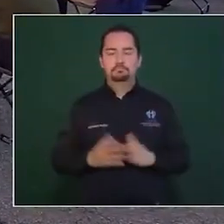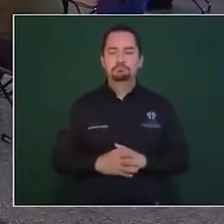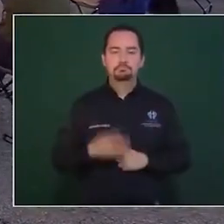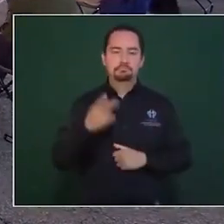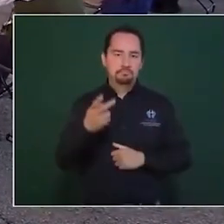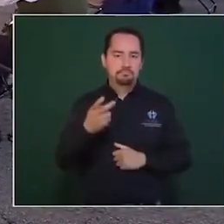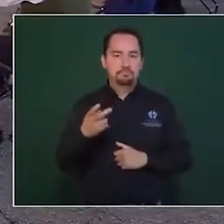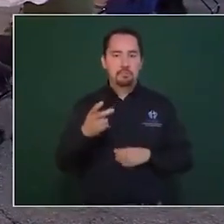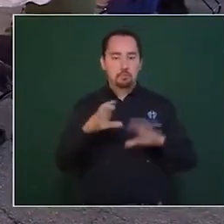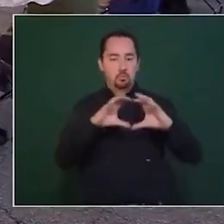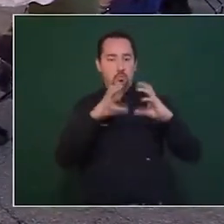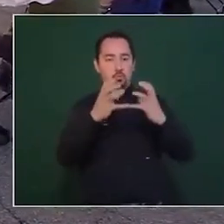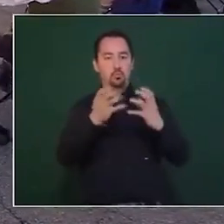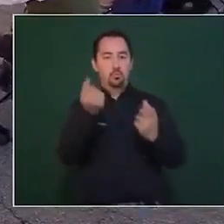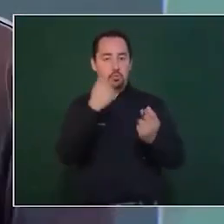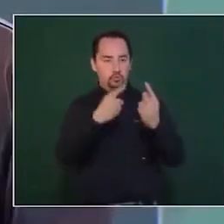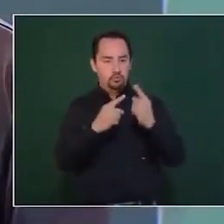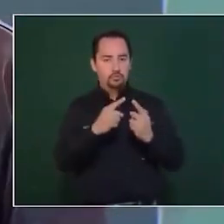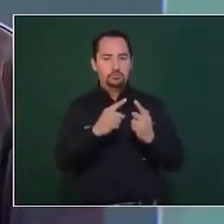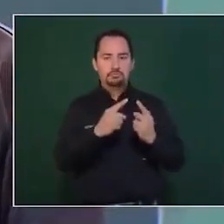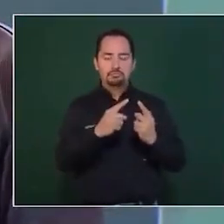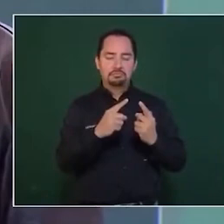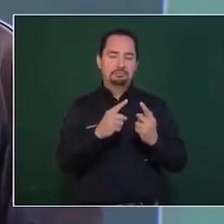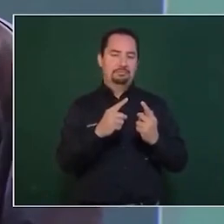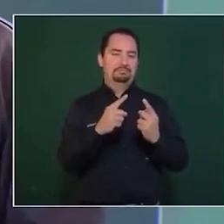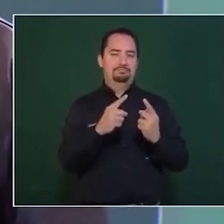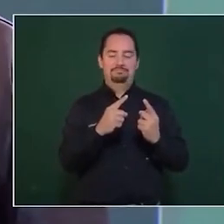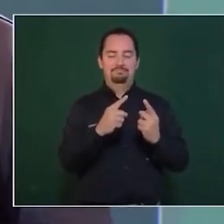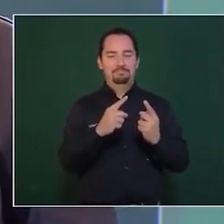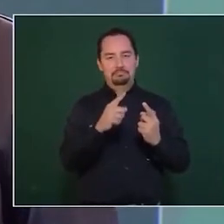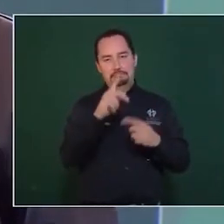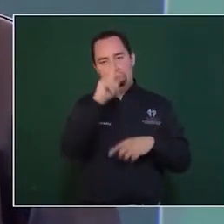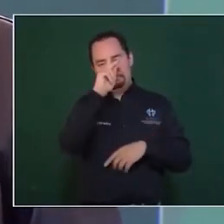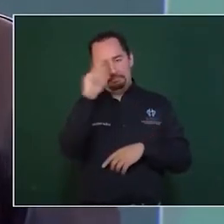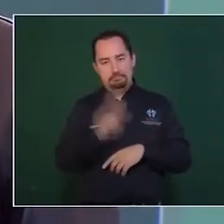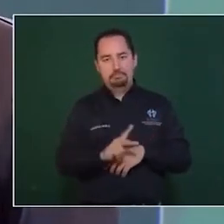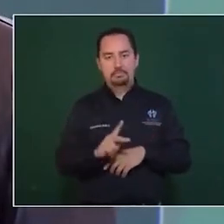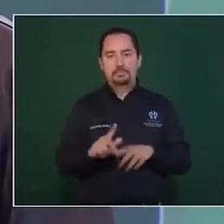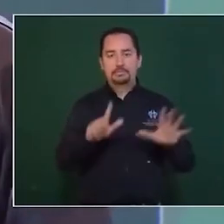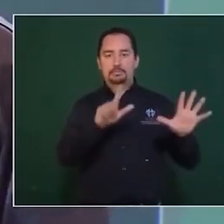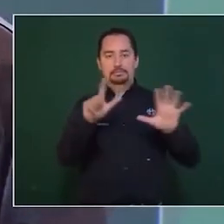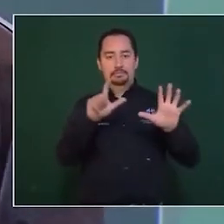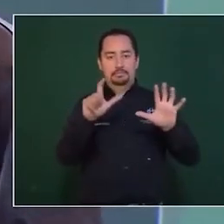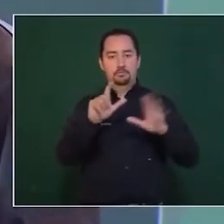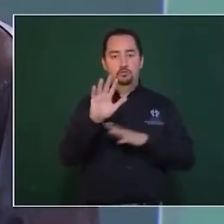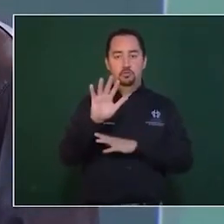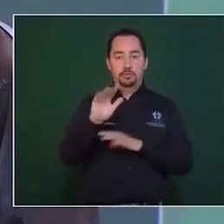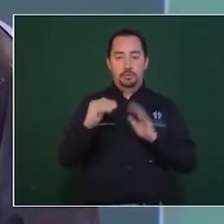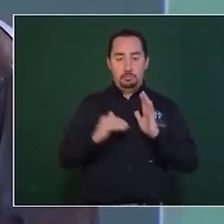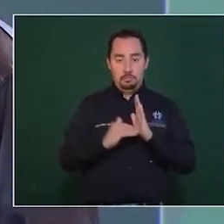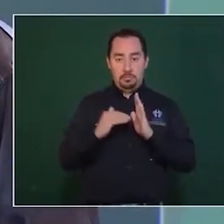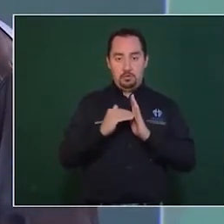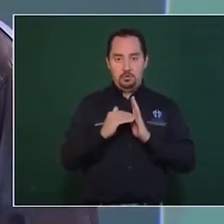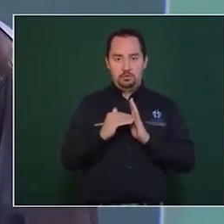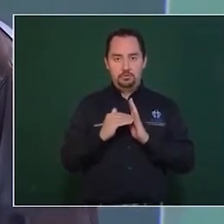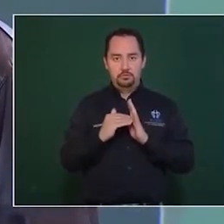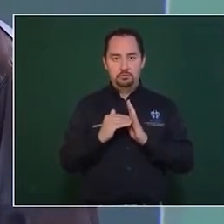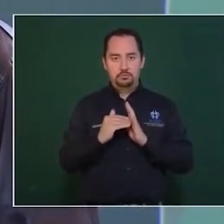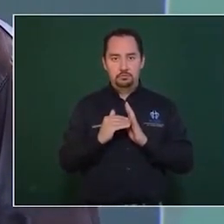en el abandono. Hay 750 millones de seres humanos